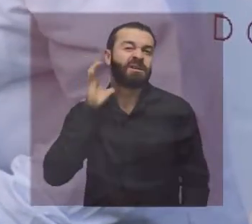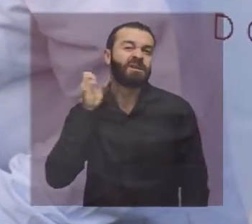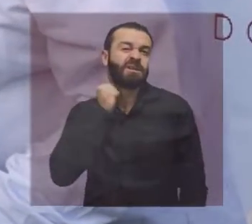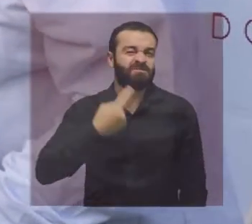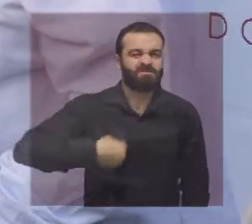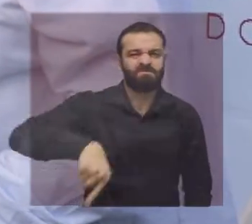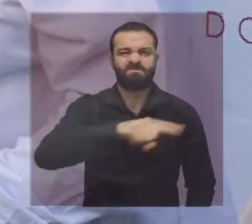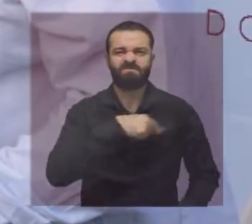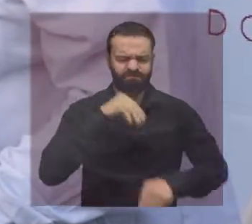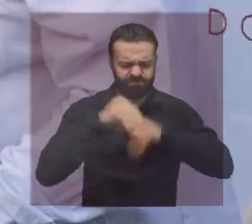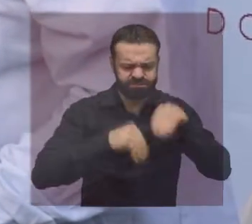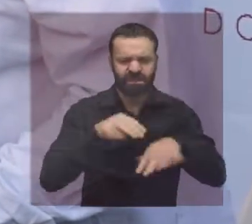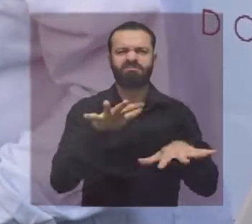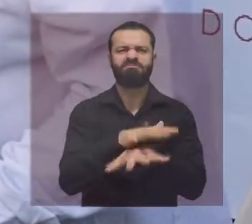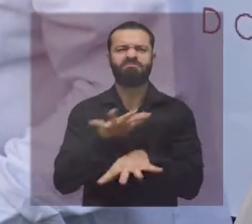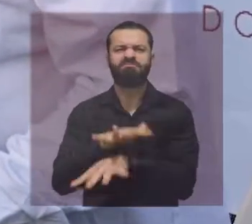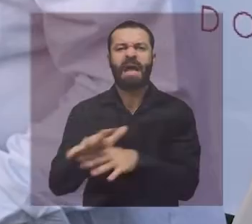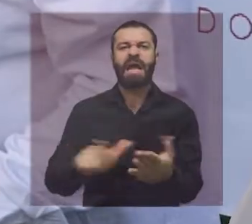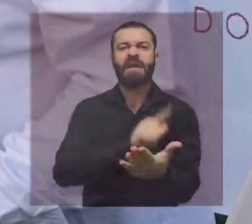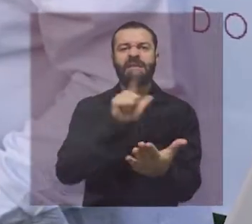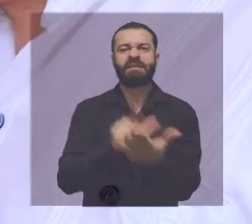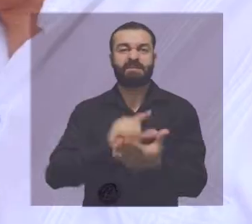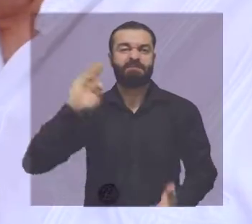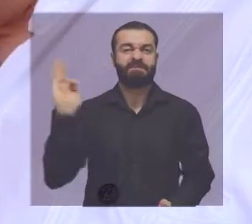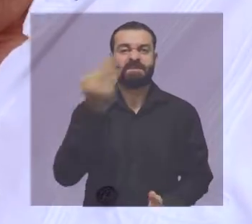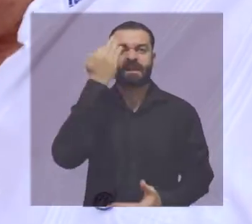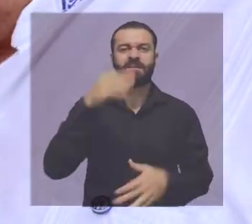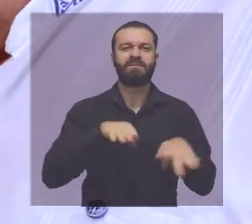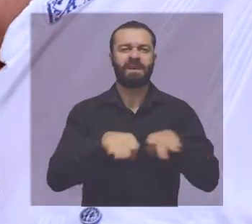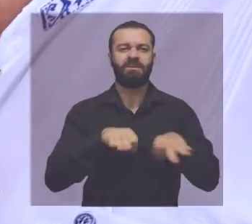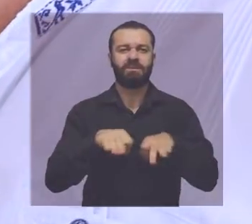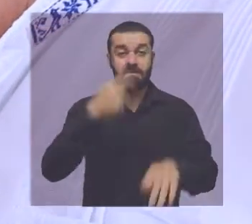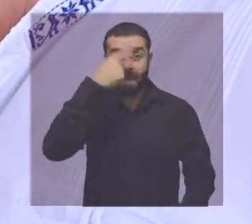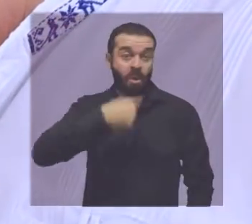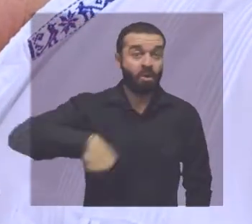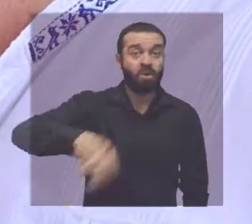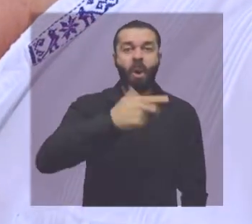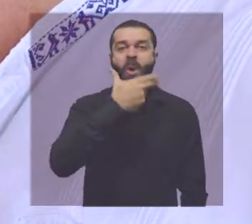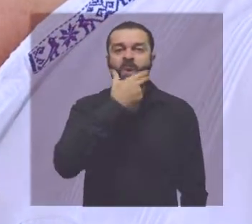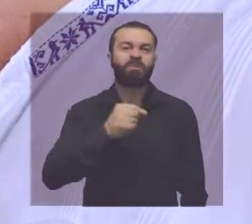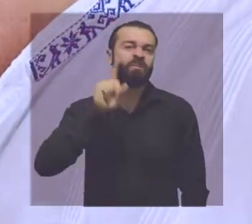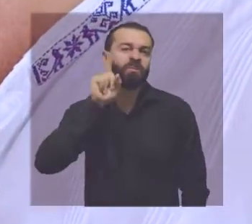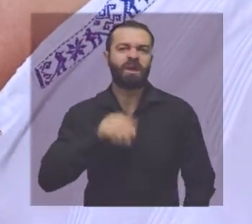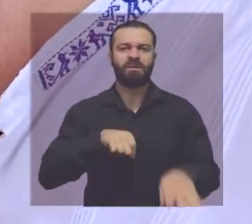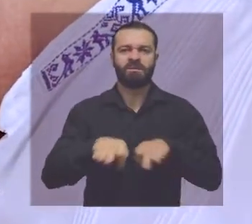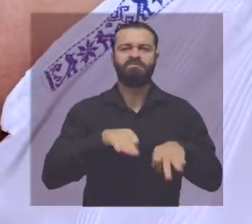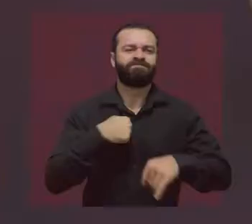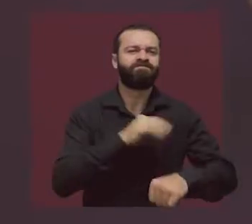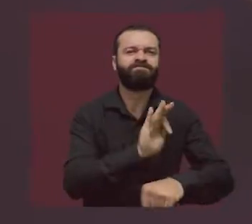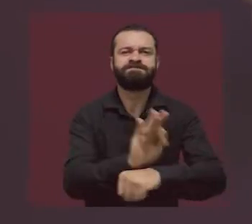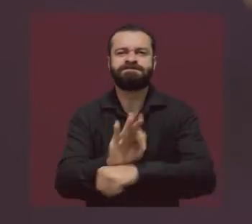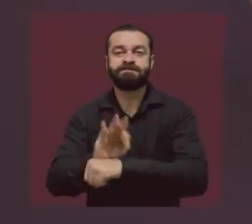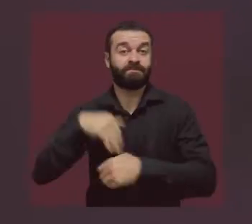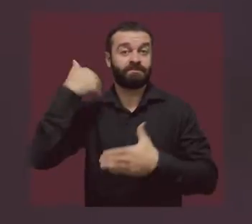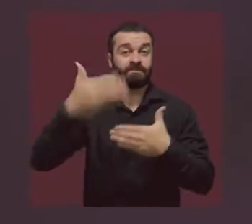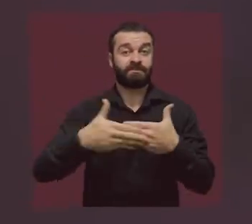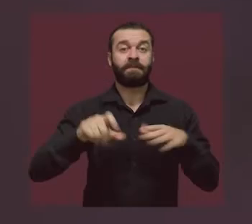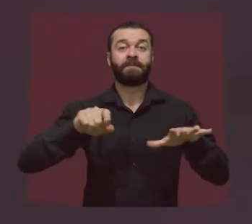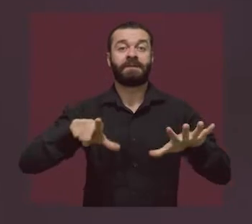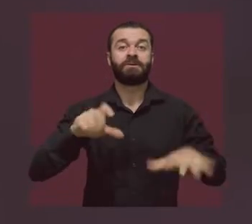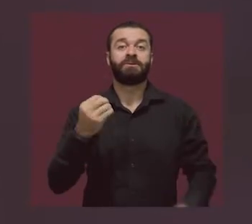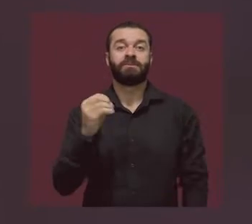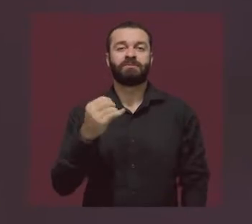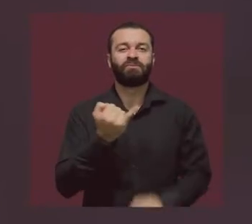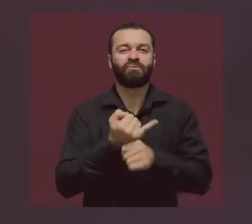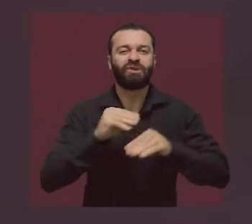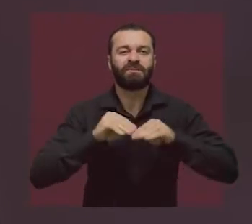En el Senado de la República modificamos la Ley Federal del Trabajo en beneficio de las y los trabajadores. Te invito a